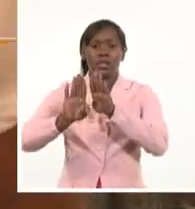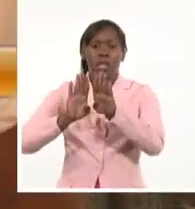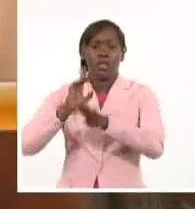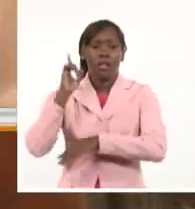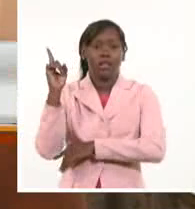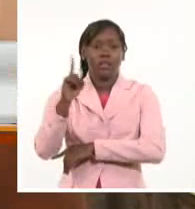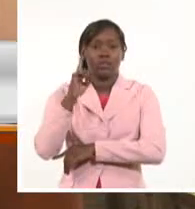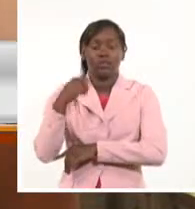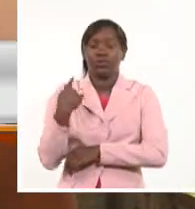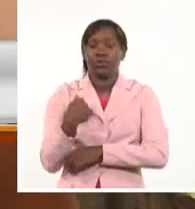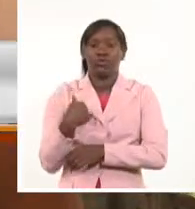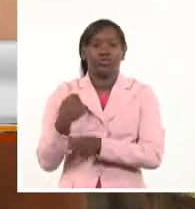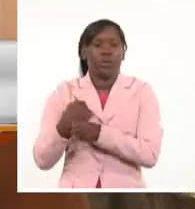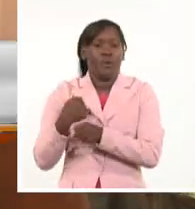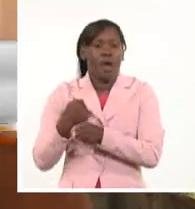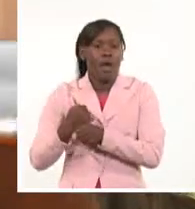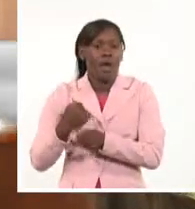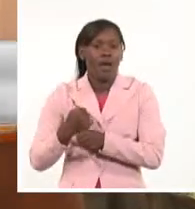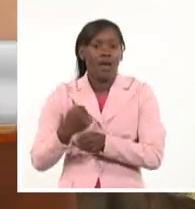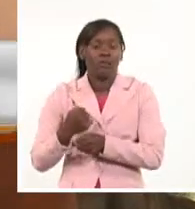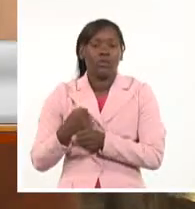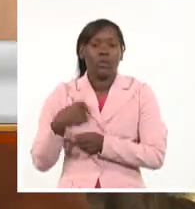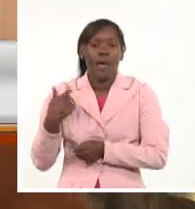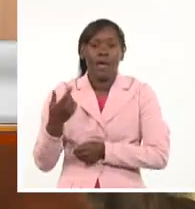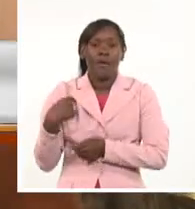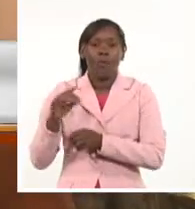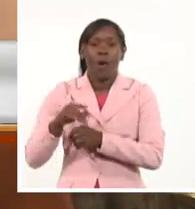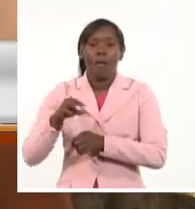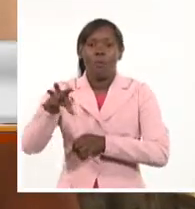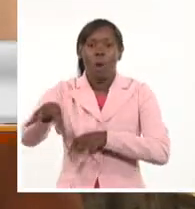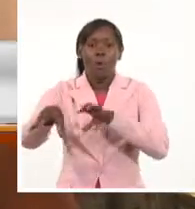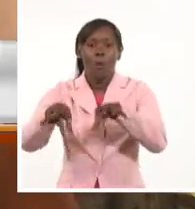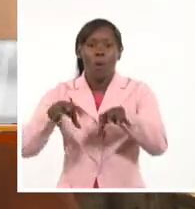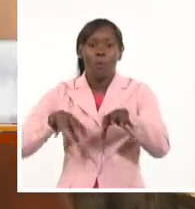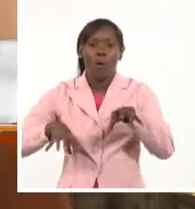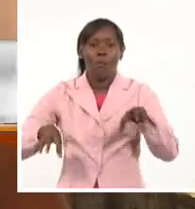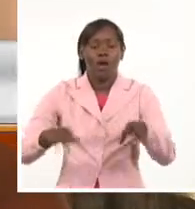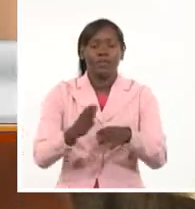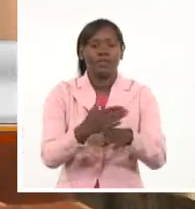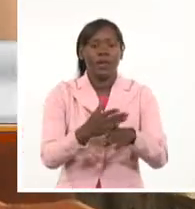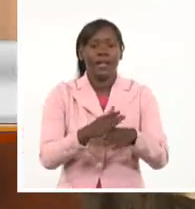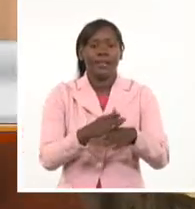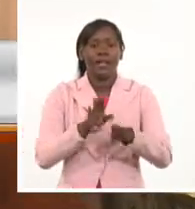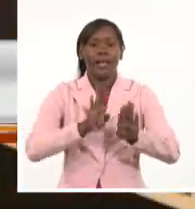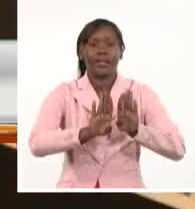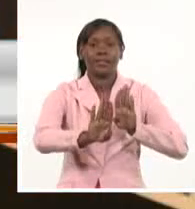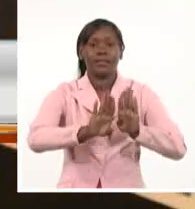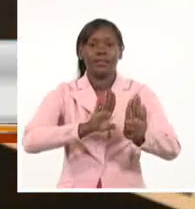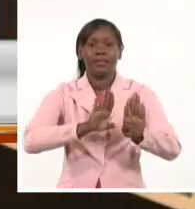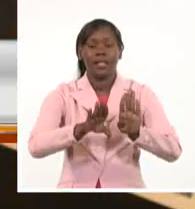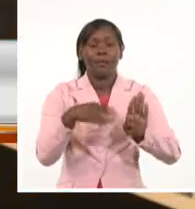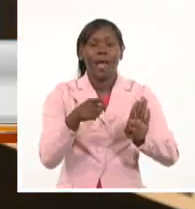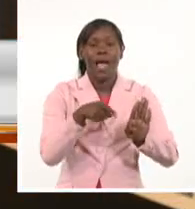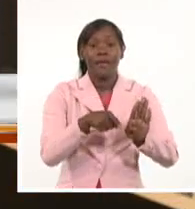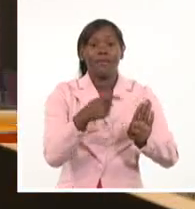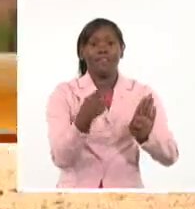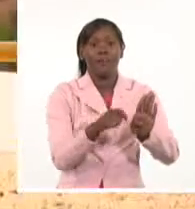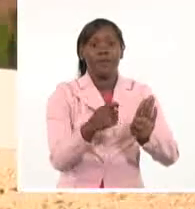fuerte en llegar al sector agropecuario, al comercio interior, y una vez que terminemos o que estemos a un punto